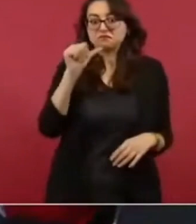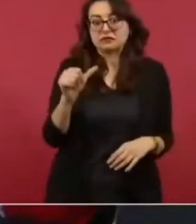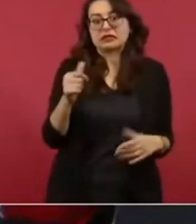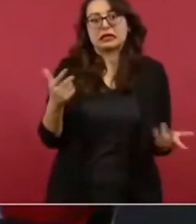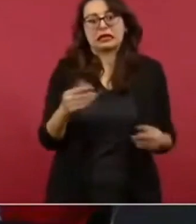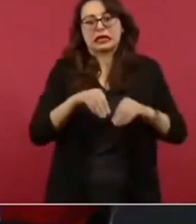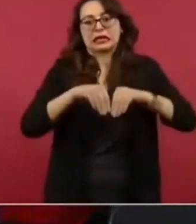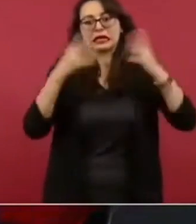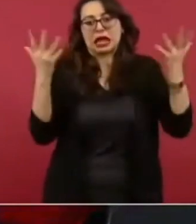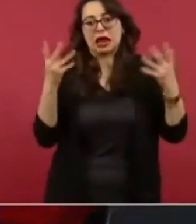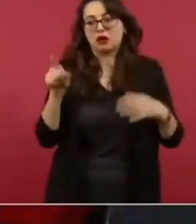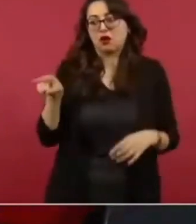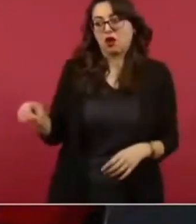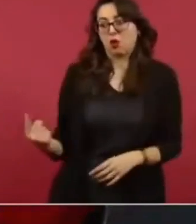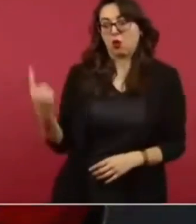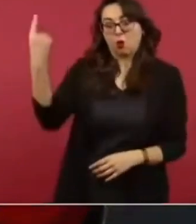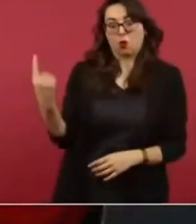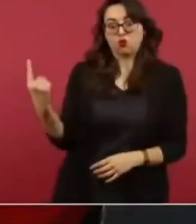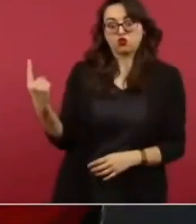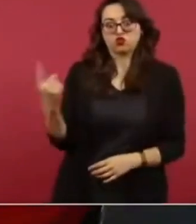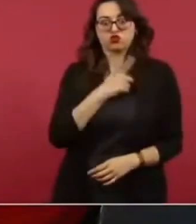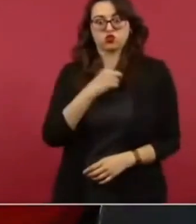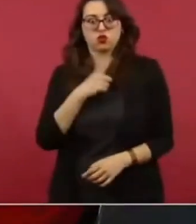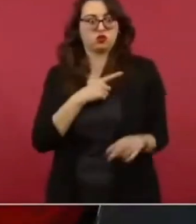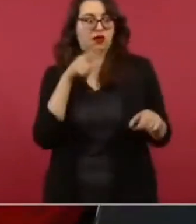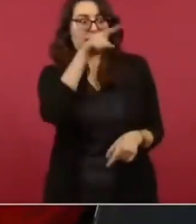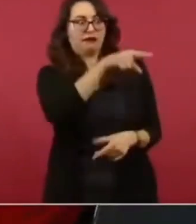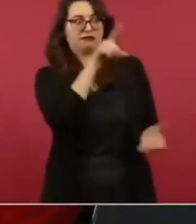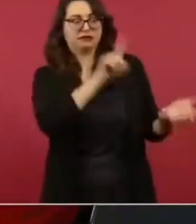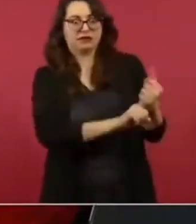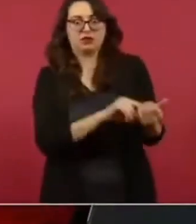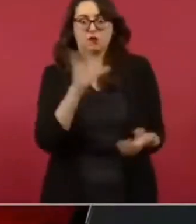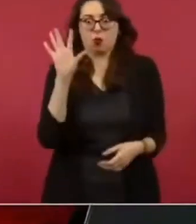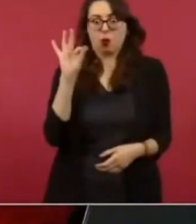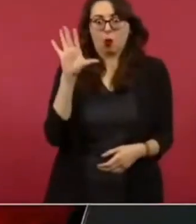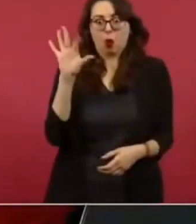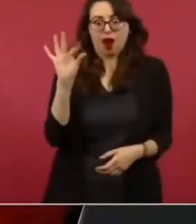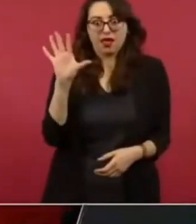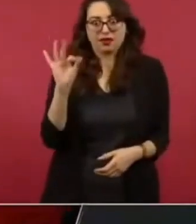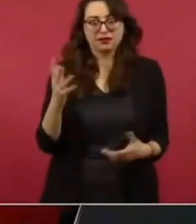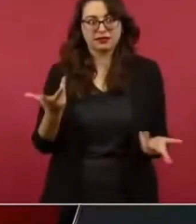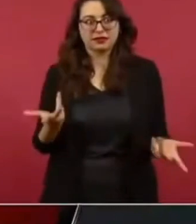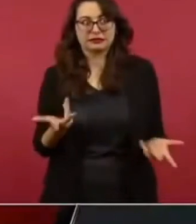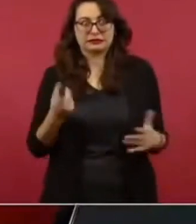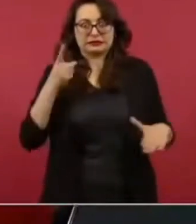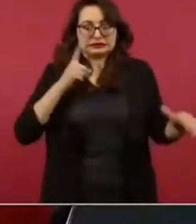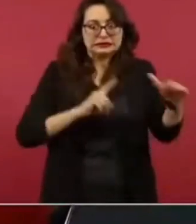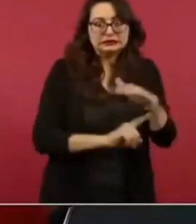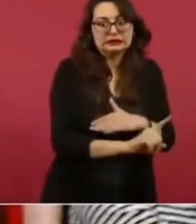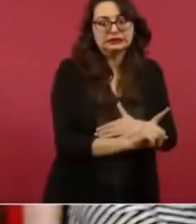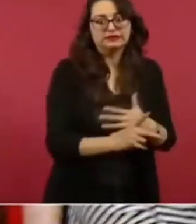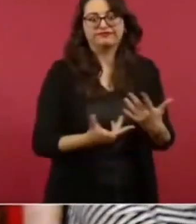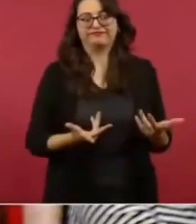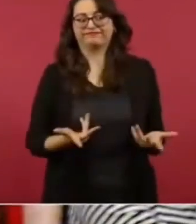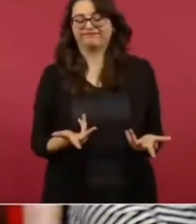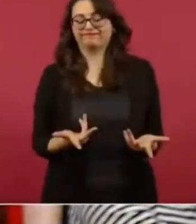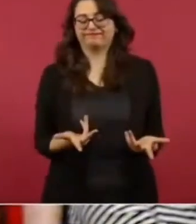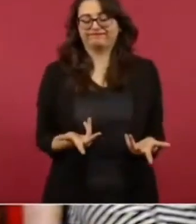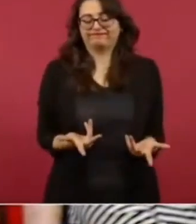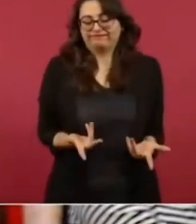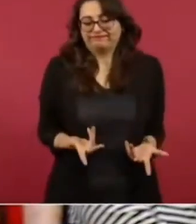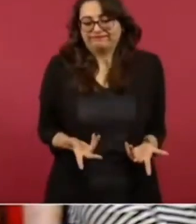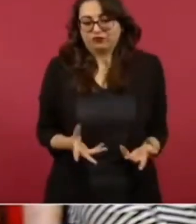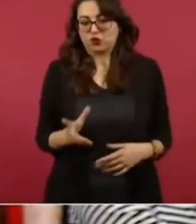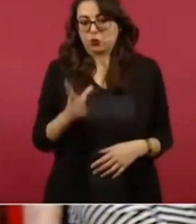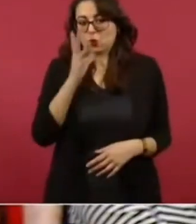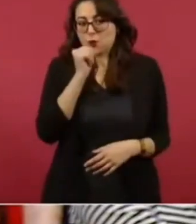de 40 personas, resguardar a más de 40 personas, si está capacitada, si tiene los elementos, si el lugar se presta para que el guardia,